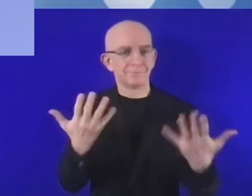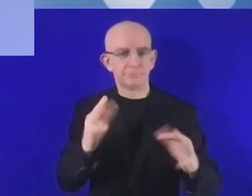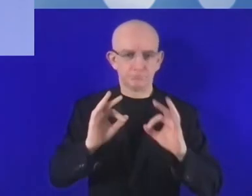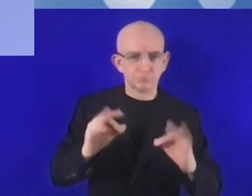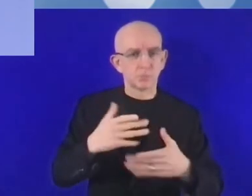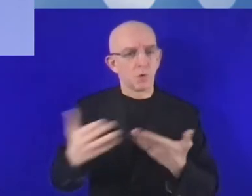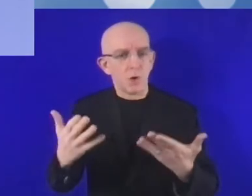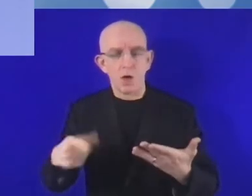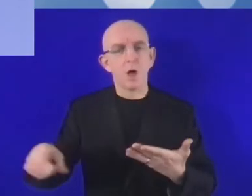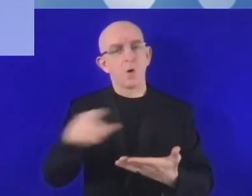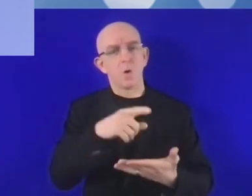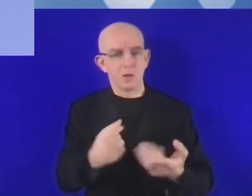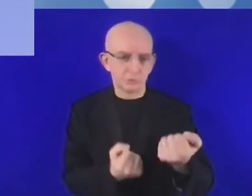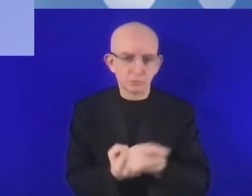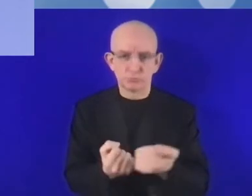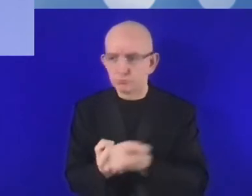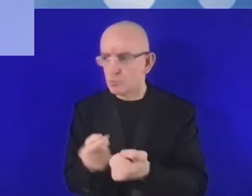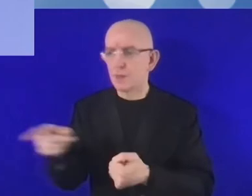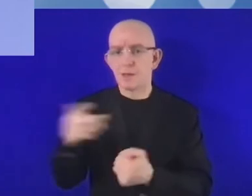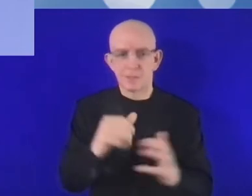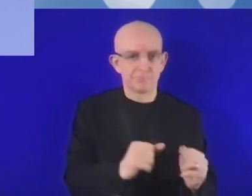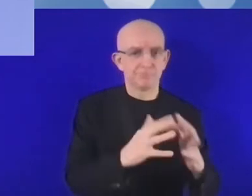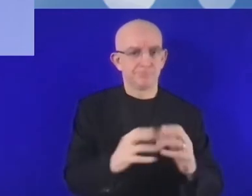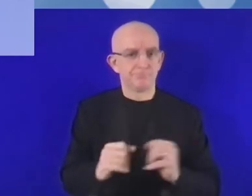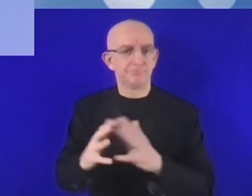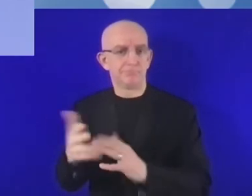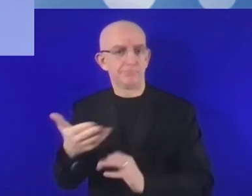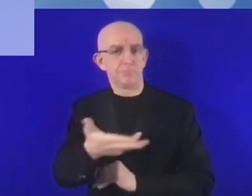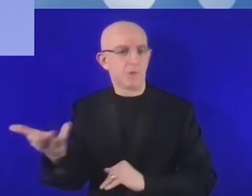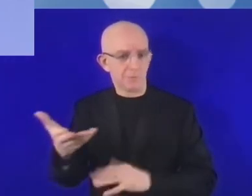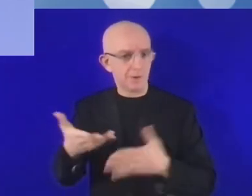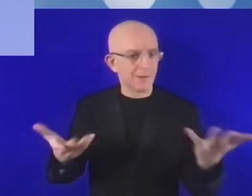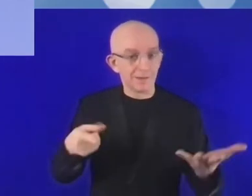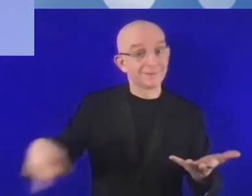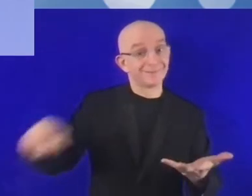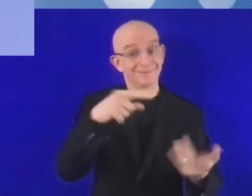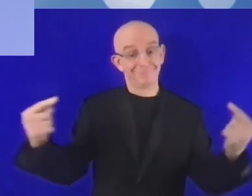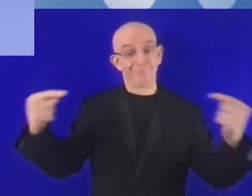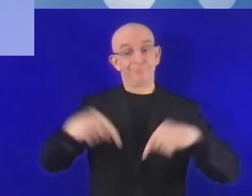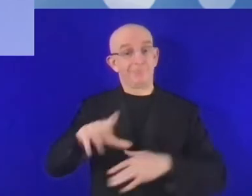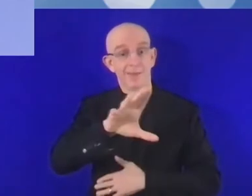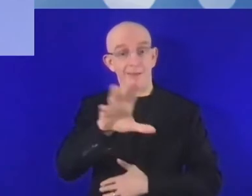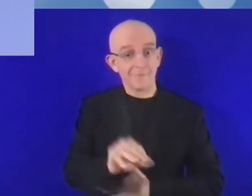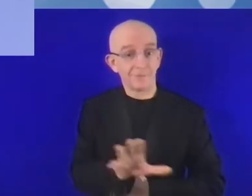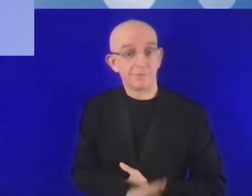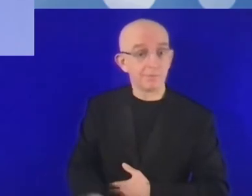tienen que, por tanto, recibir nuestro apoyo desde el principio de su actividad.